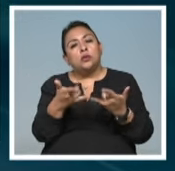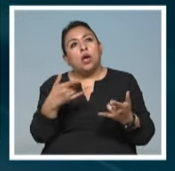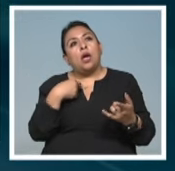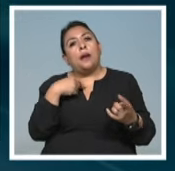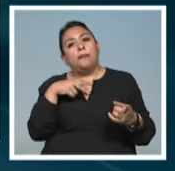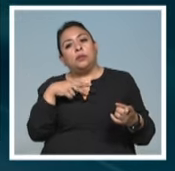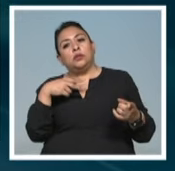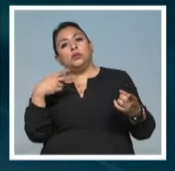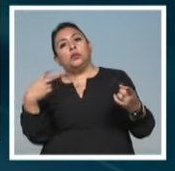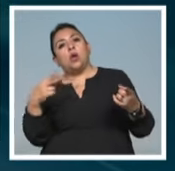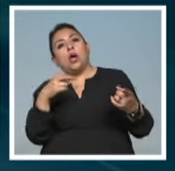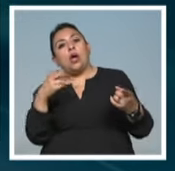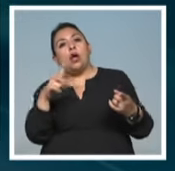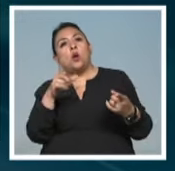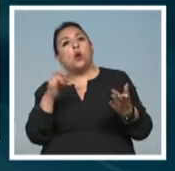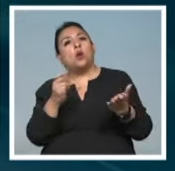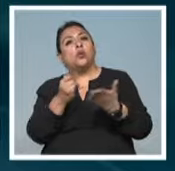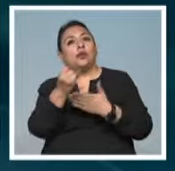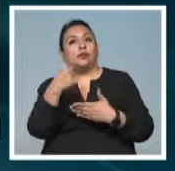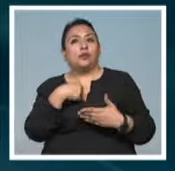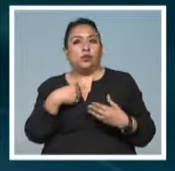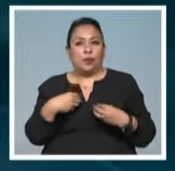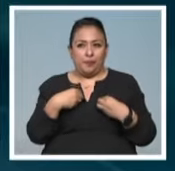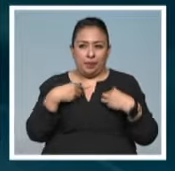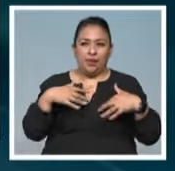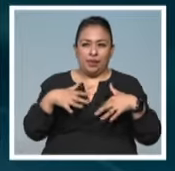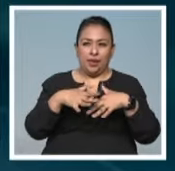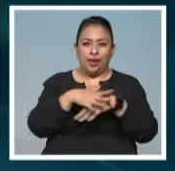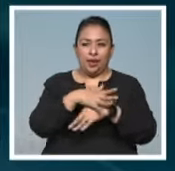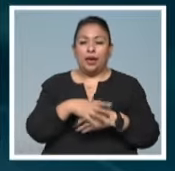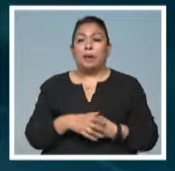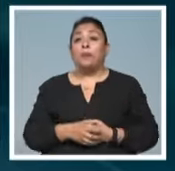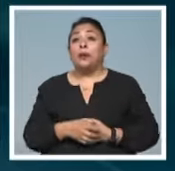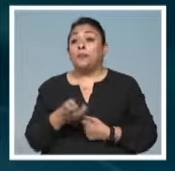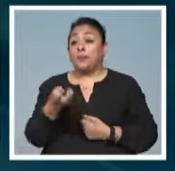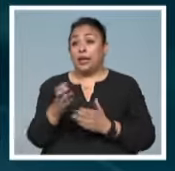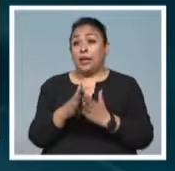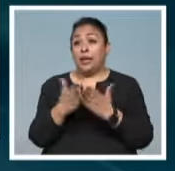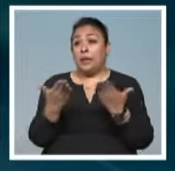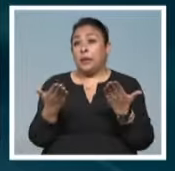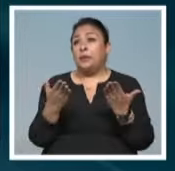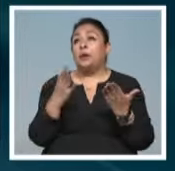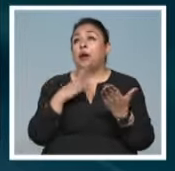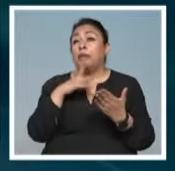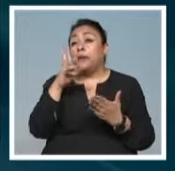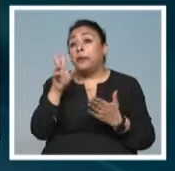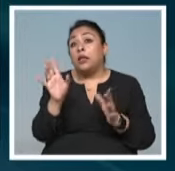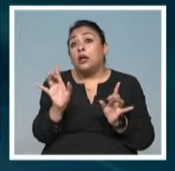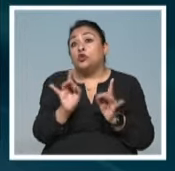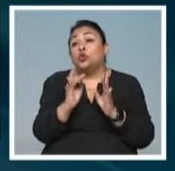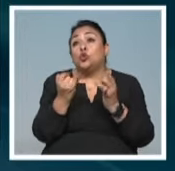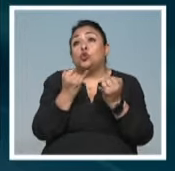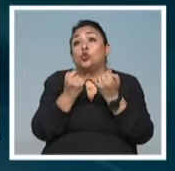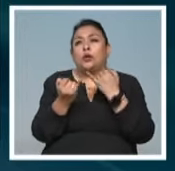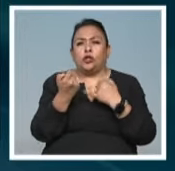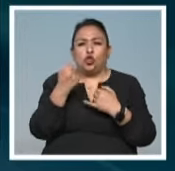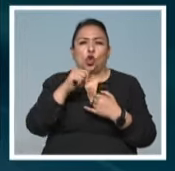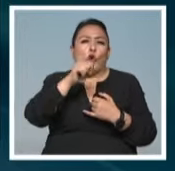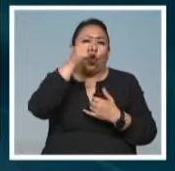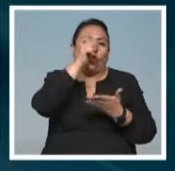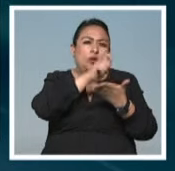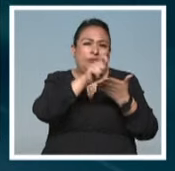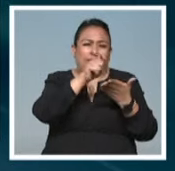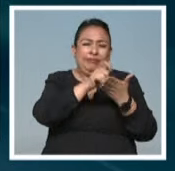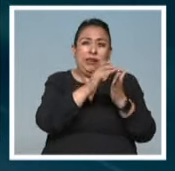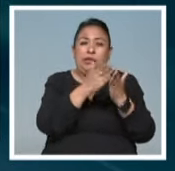perspectiva las derivas que ha tomado su vida. Este libro nació de una manera fortuita. Yo estaba escribiendo otra novela que me tenía